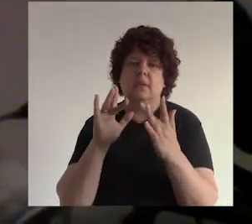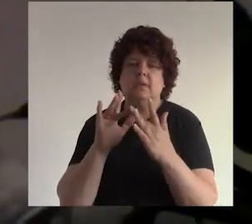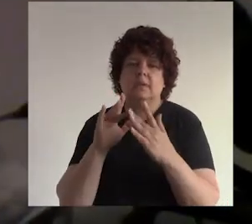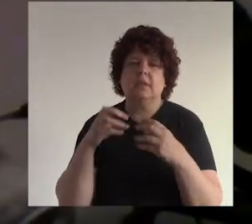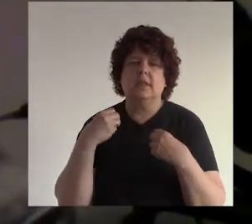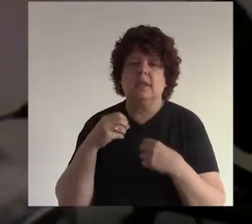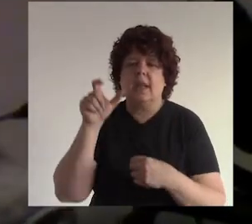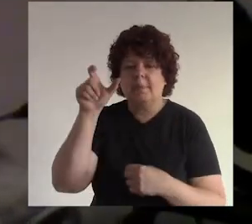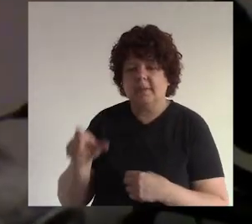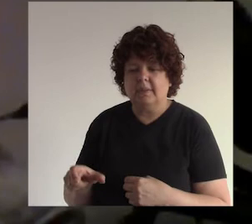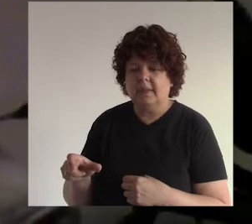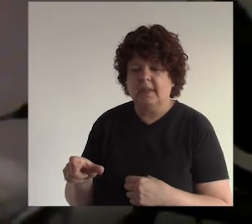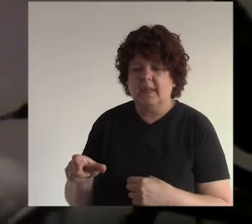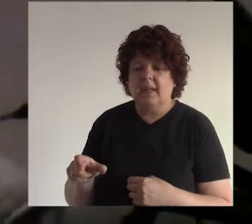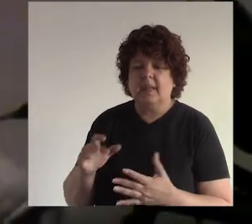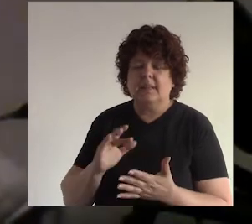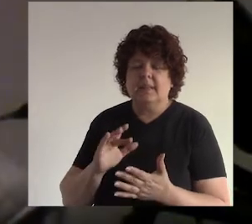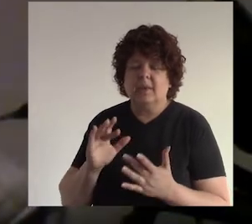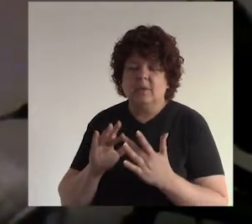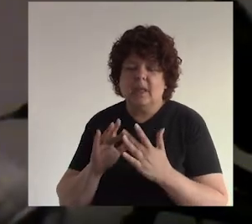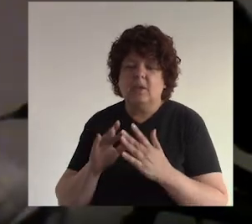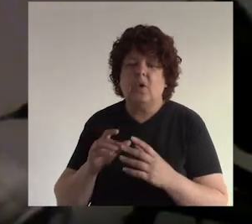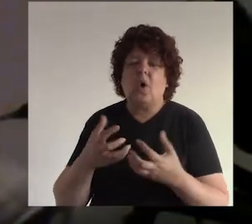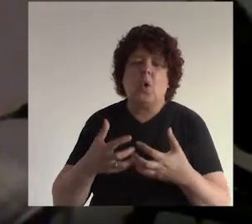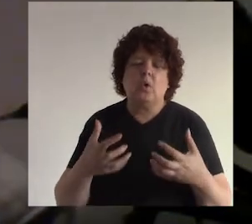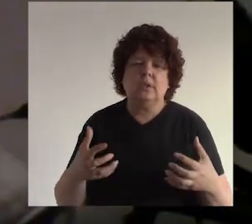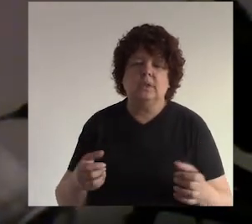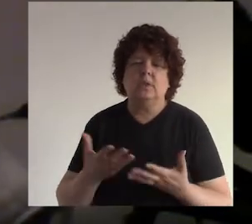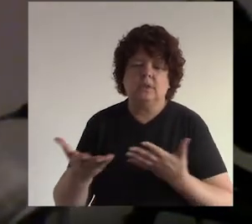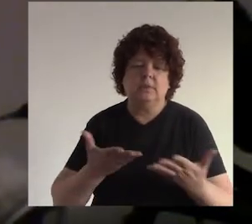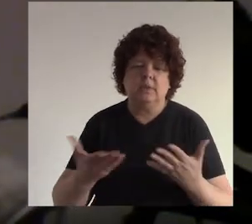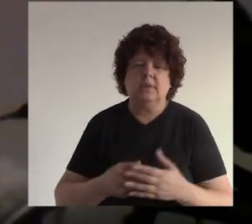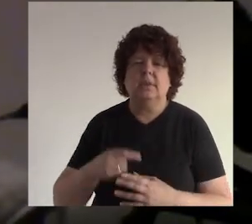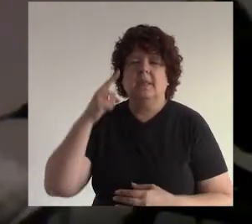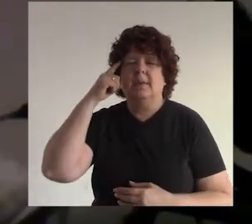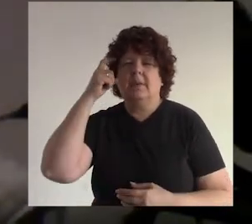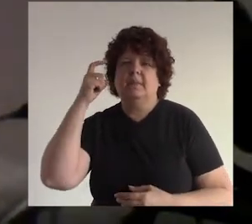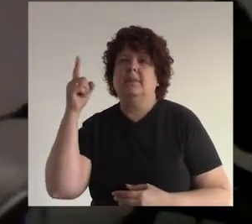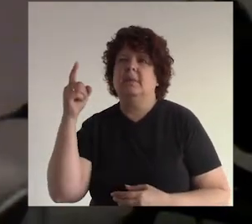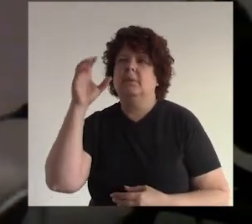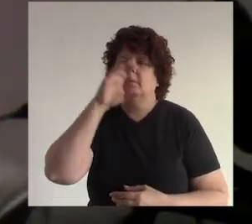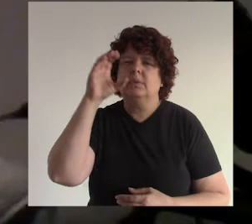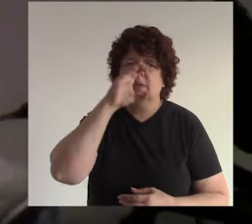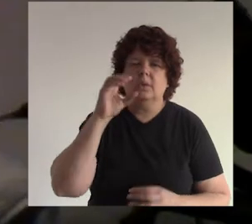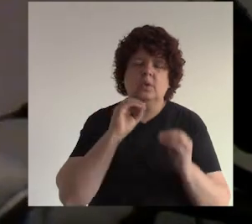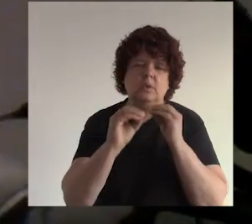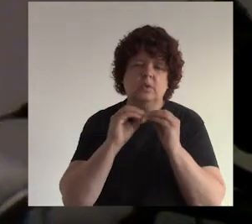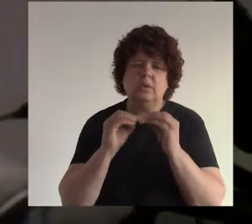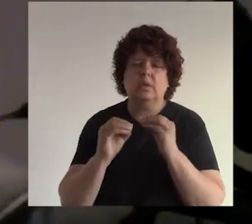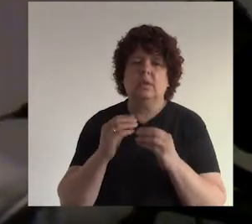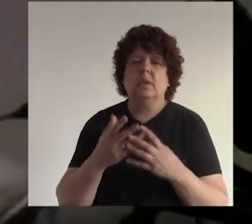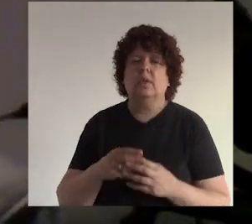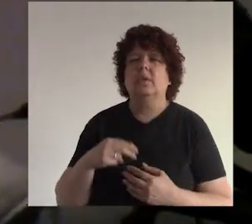contacto que tiene el cliente con nuestro producto ¿no? como les dije hace un momento imaginemos que estamos buscando una solución estoy